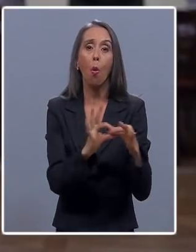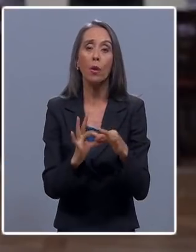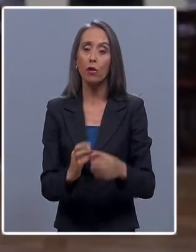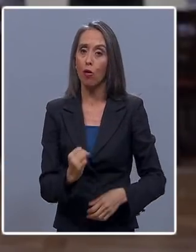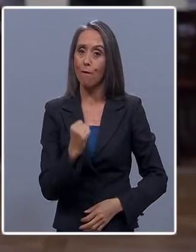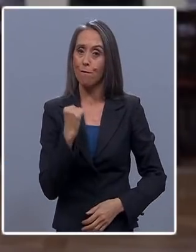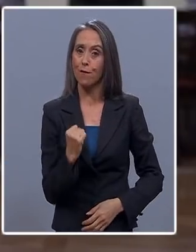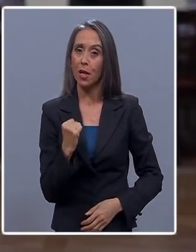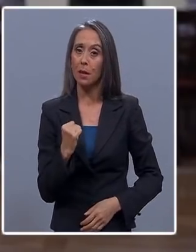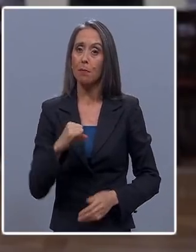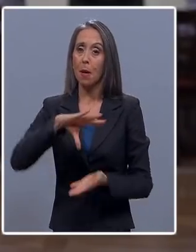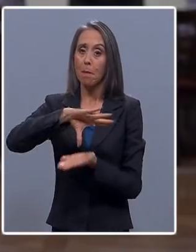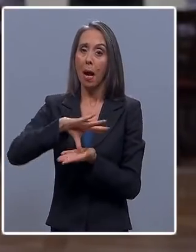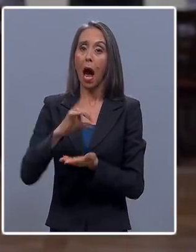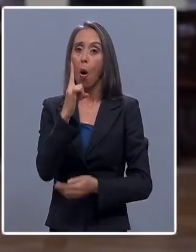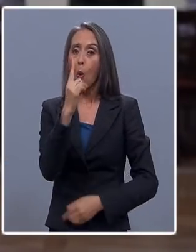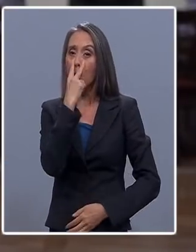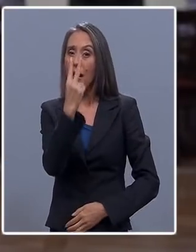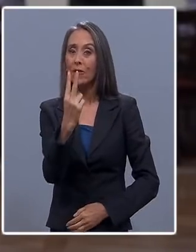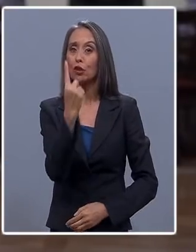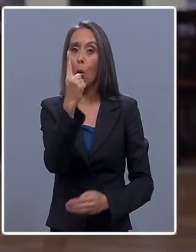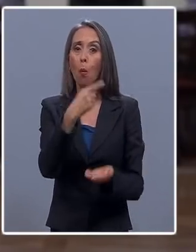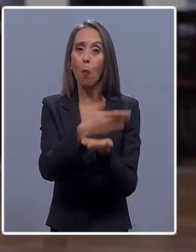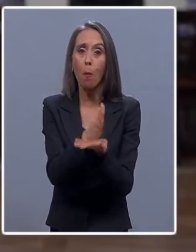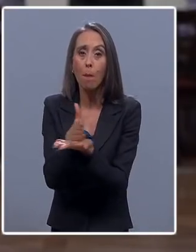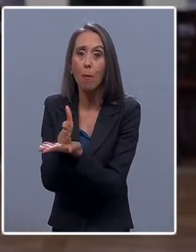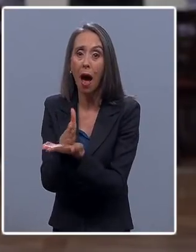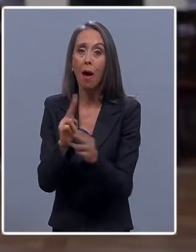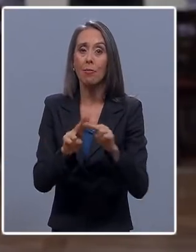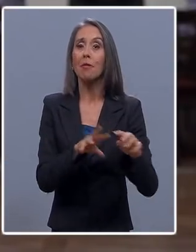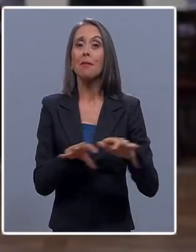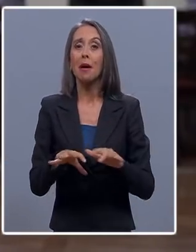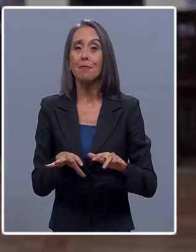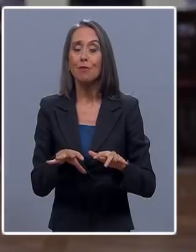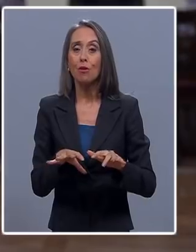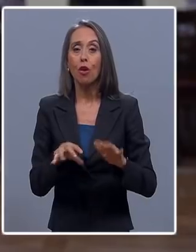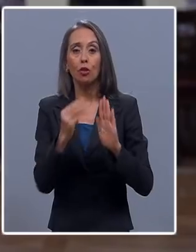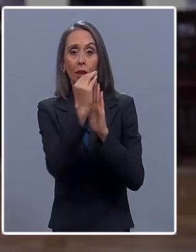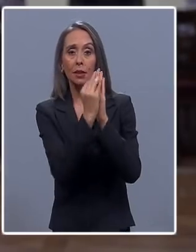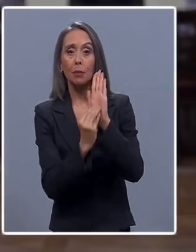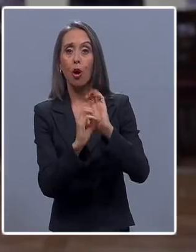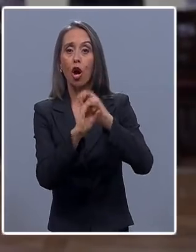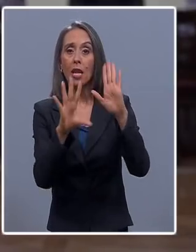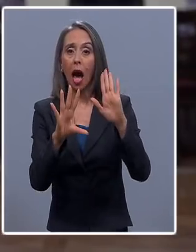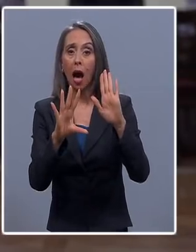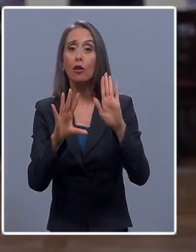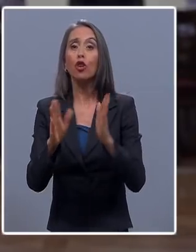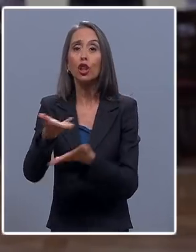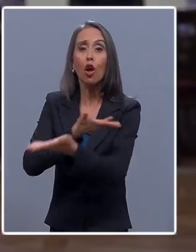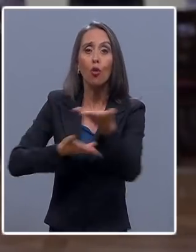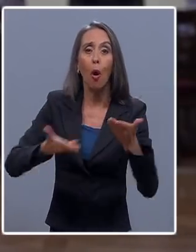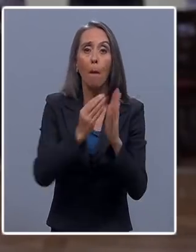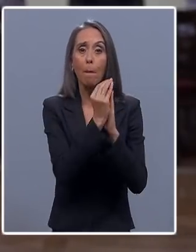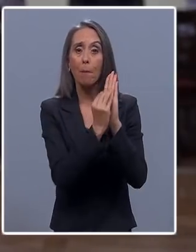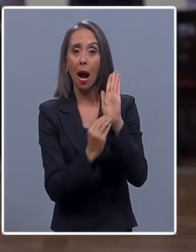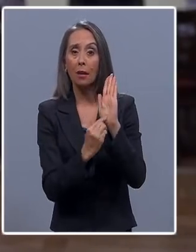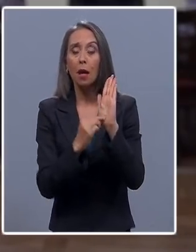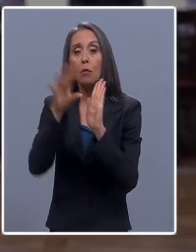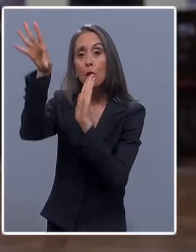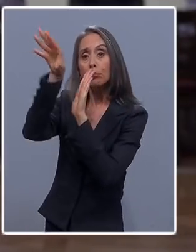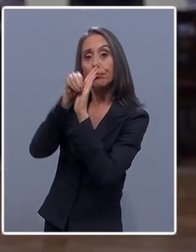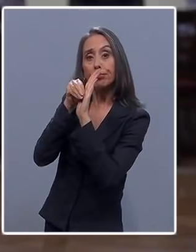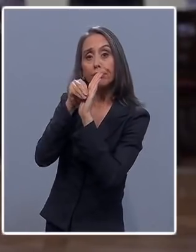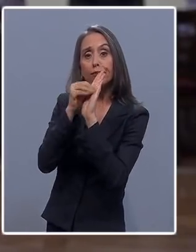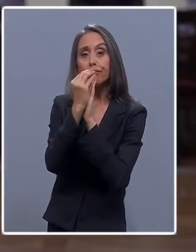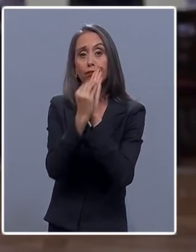Un país con una visión, una estrategia y un plan de acción, claro y compartido, basado en el conocimiento